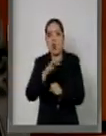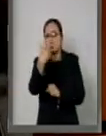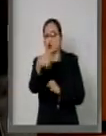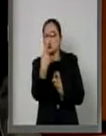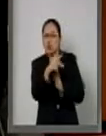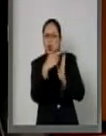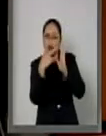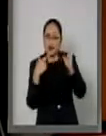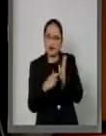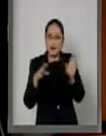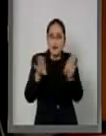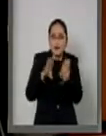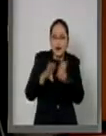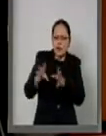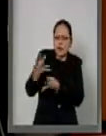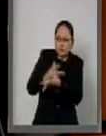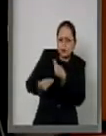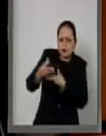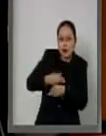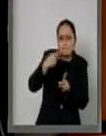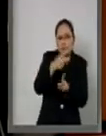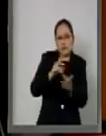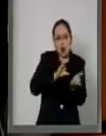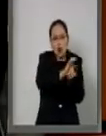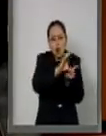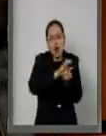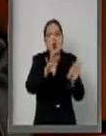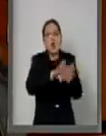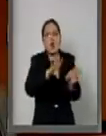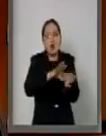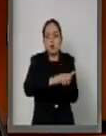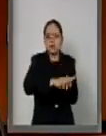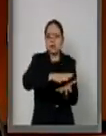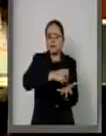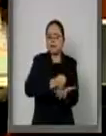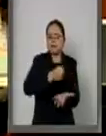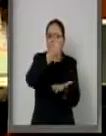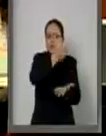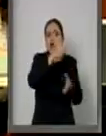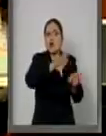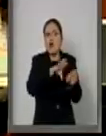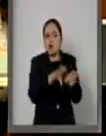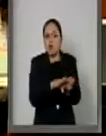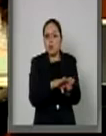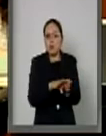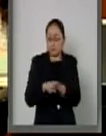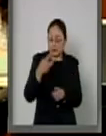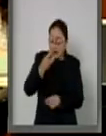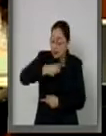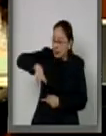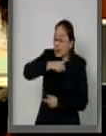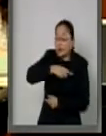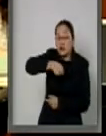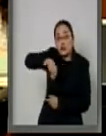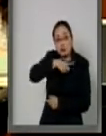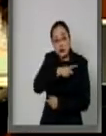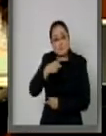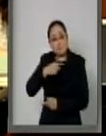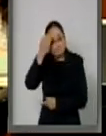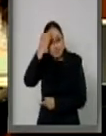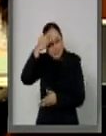mecanismos de capitalización del propio Fonden cuando suceden este tipo de situaciones y